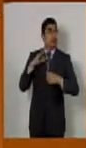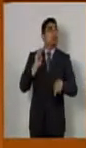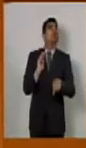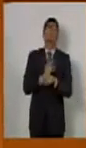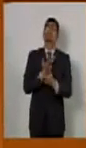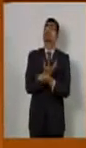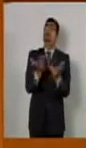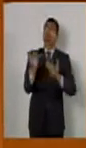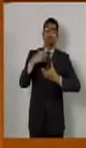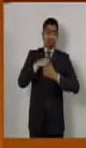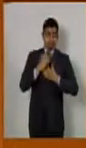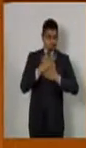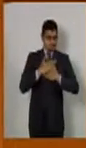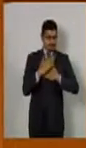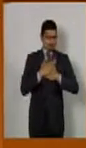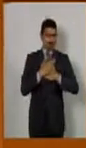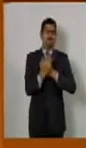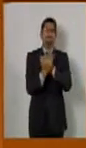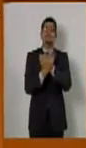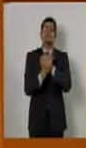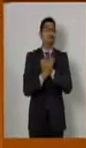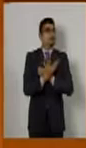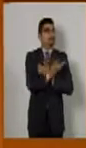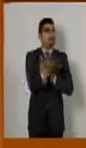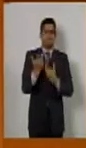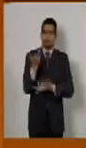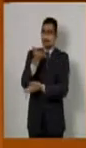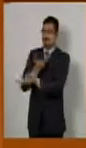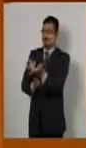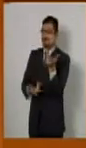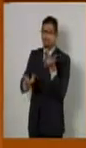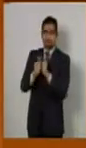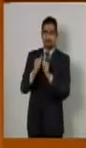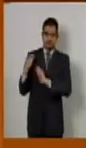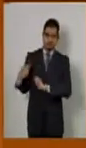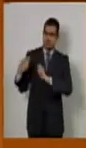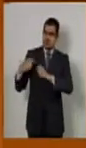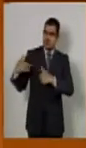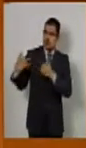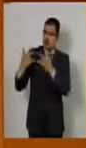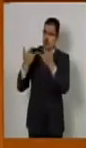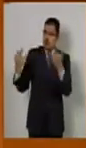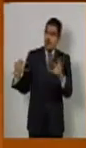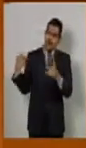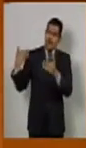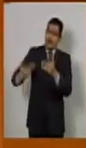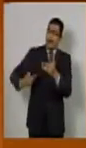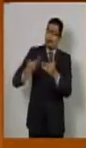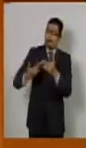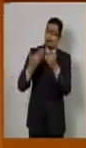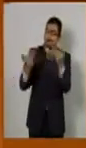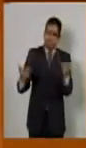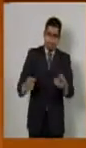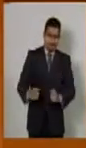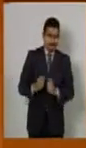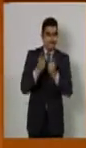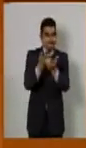los propios y los compartidos, aquellos que por herencia histórica y evolutiva nos han sido dados.